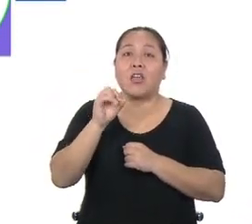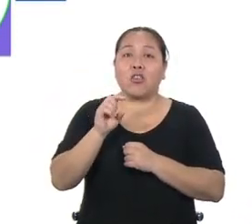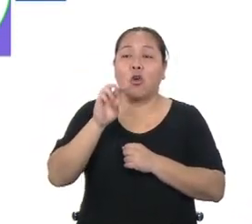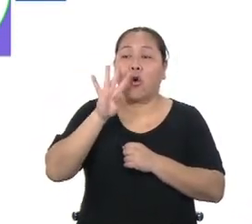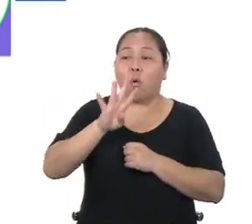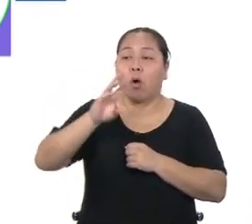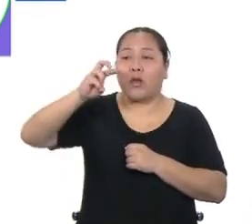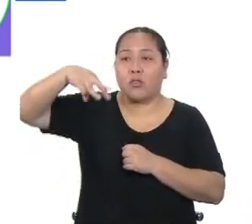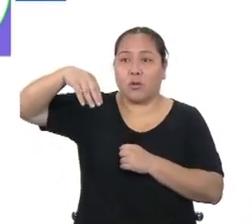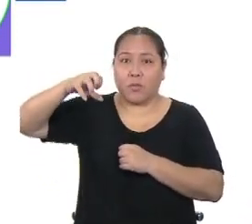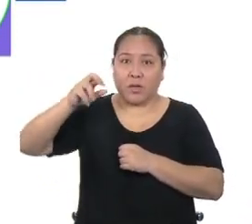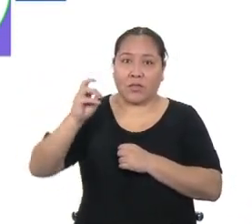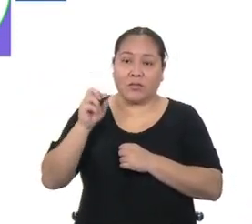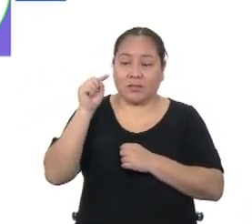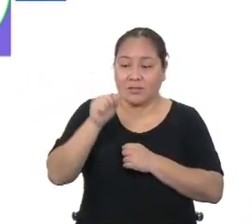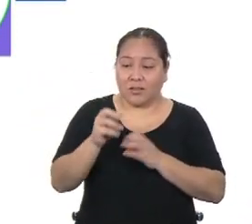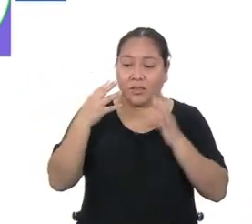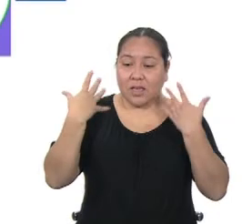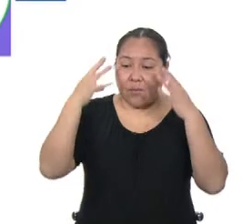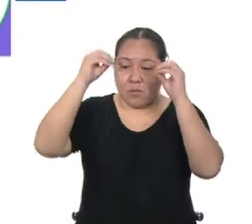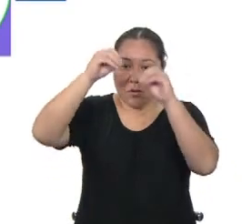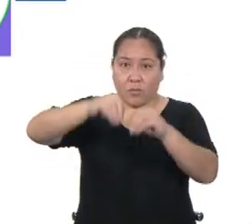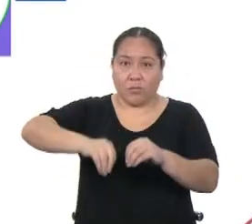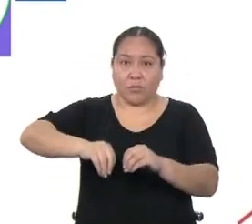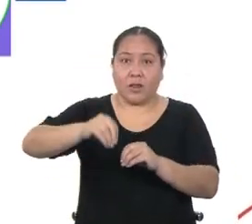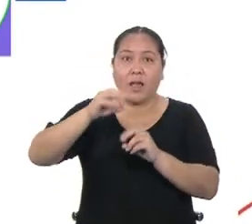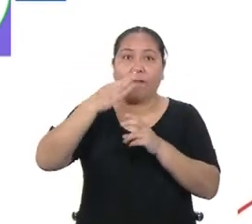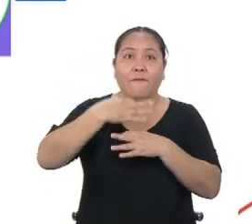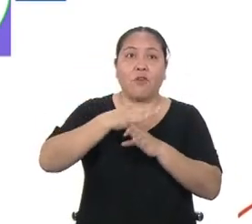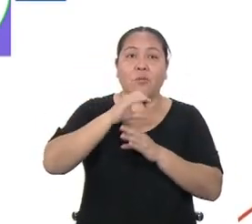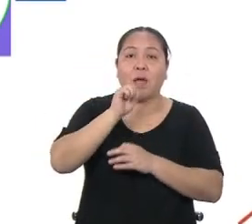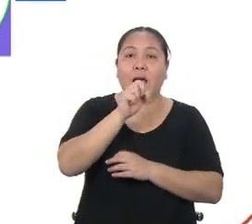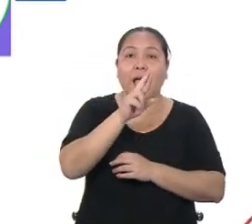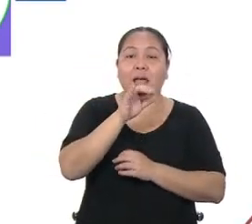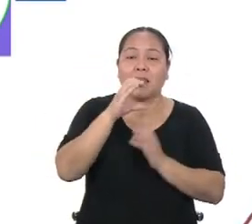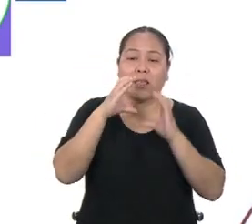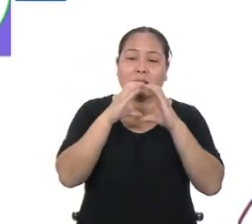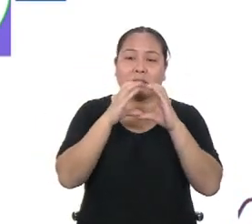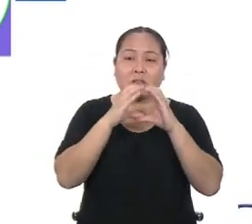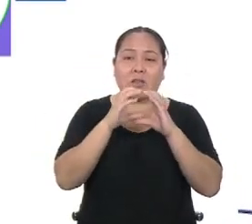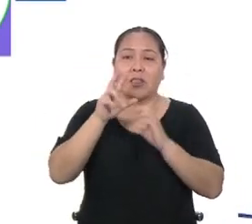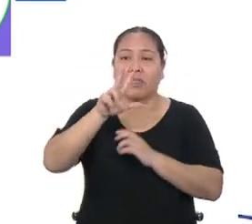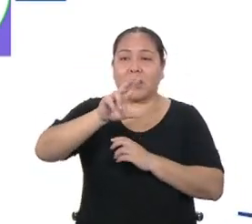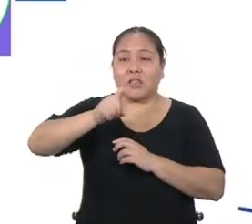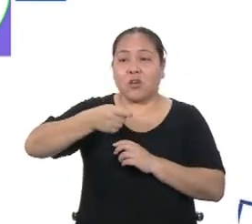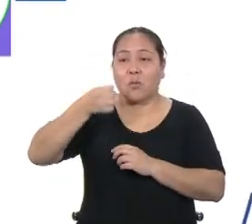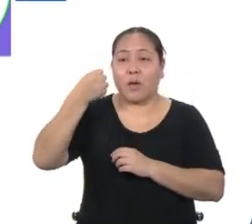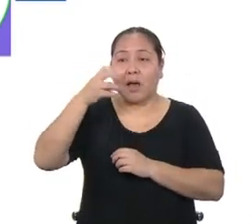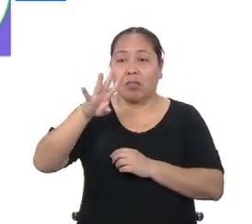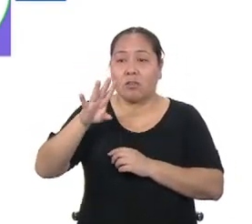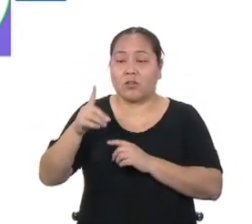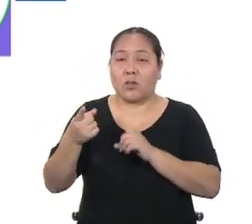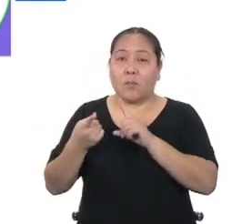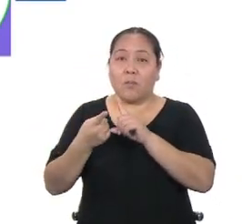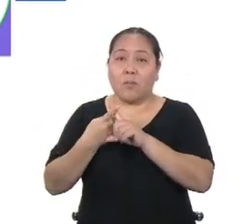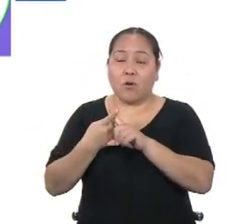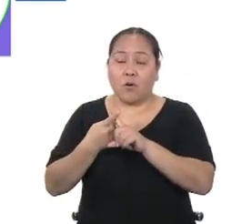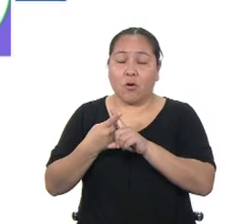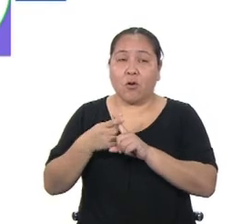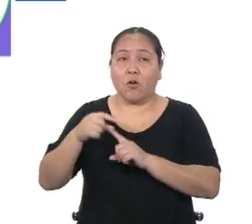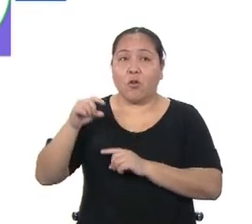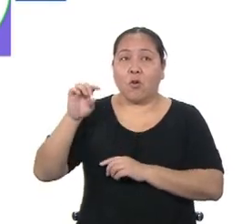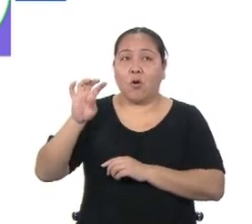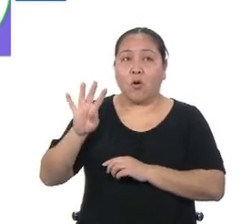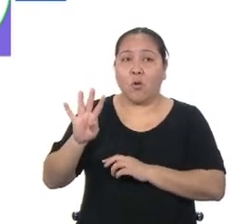metros. Con esto ya podemos aplicar la fórmula del área del círculo, multiplicando 3,14 por el cuadrado de 4, que es